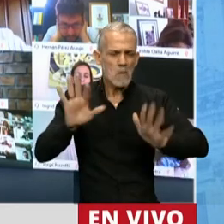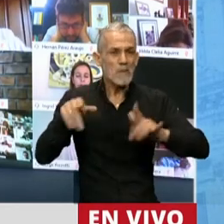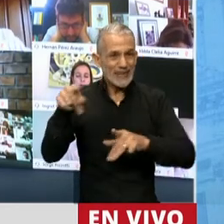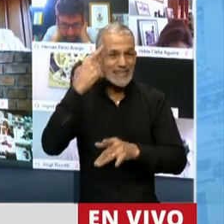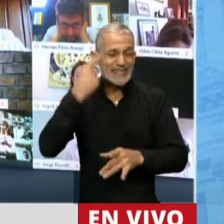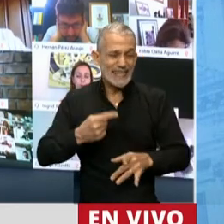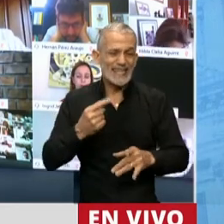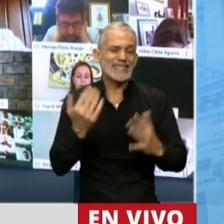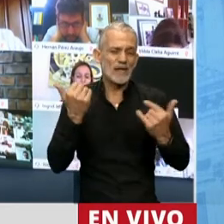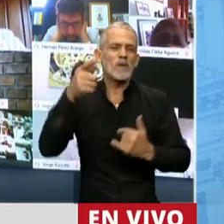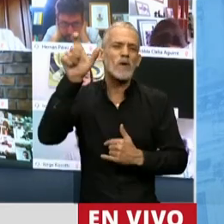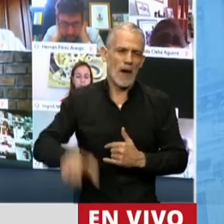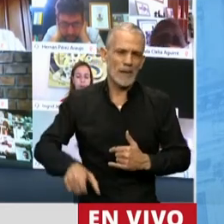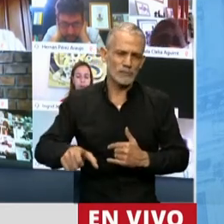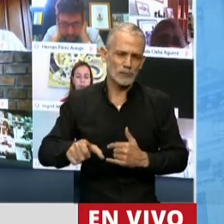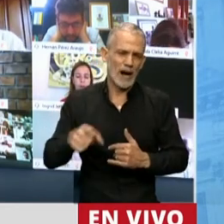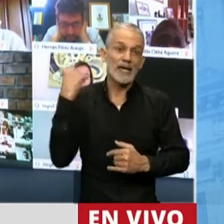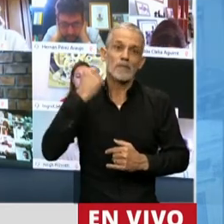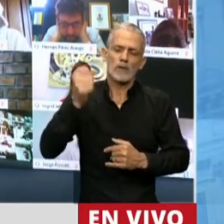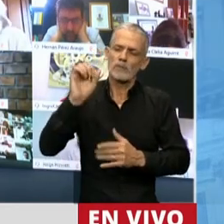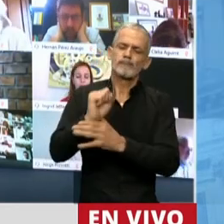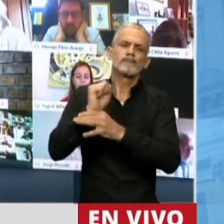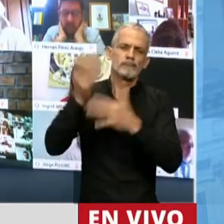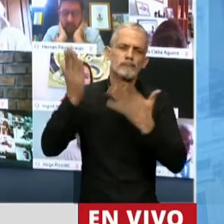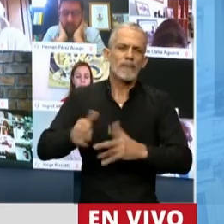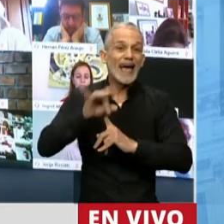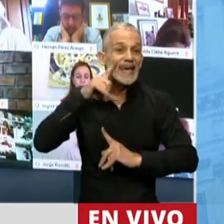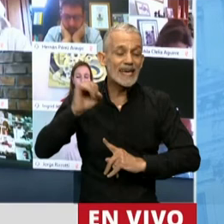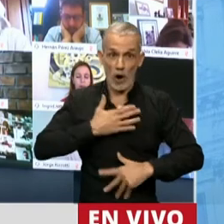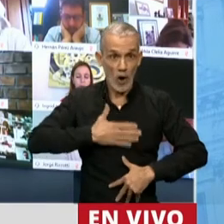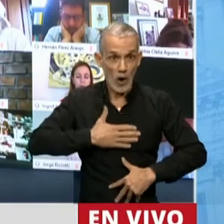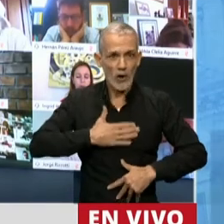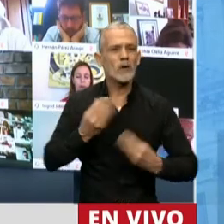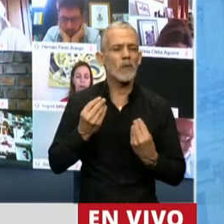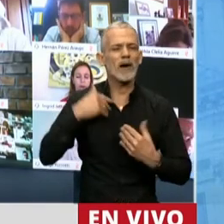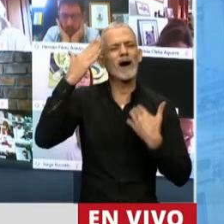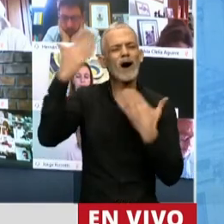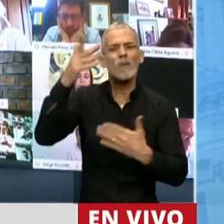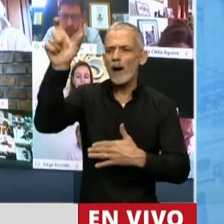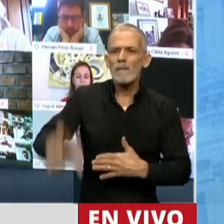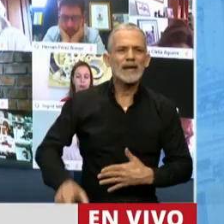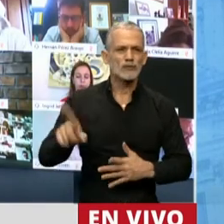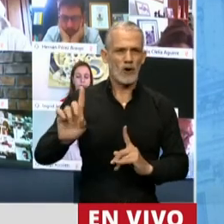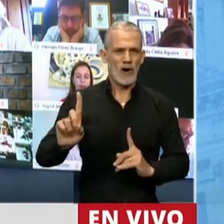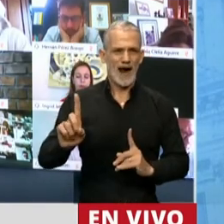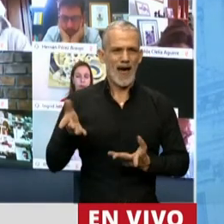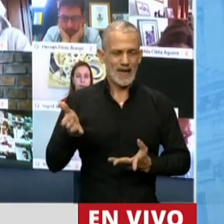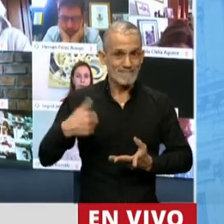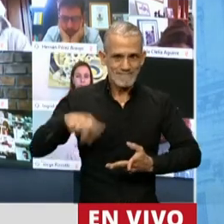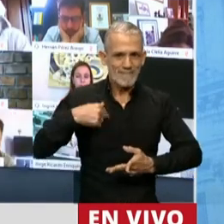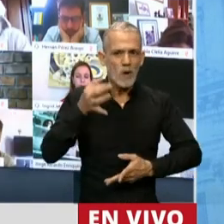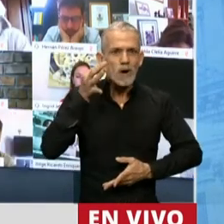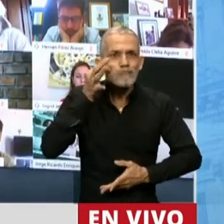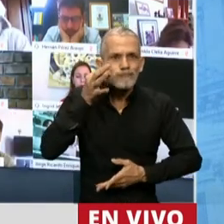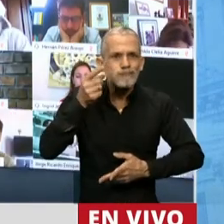la tristeza de despedir a una persona de la trascendencia de Quino, nos queda la satisfacción de haberlo homenajeado en persona, de haber sido